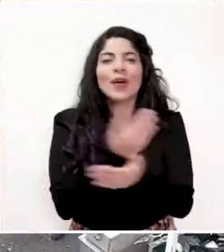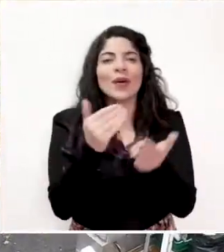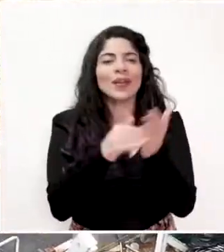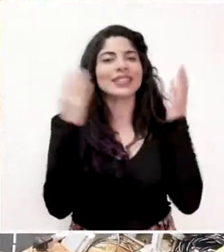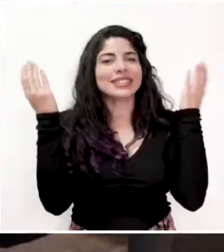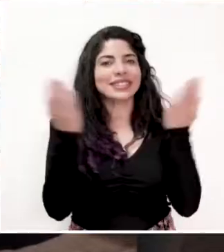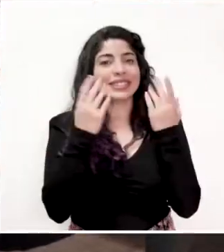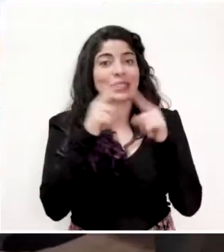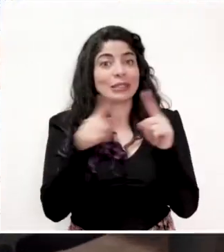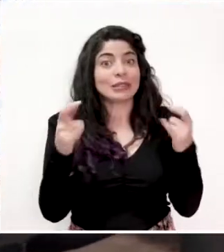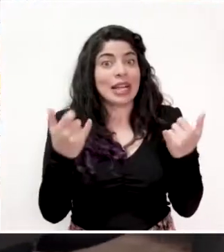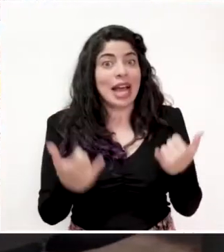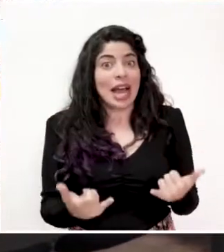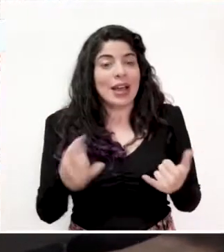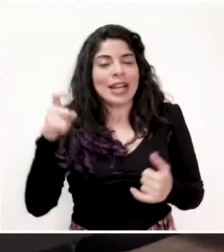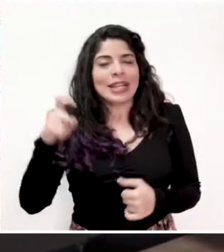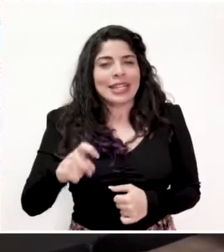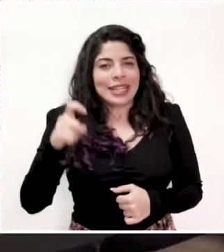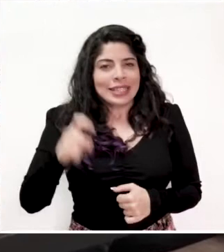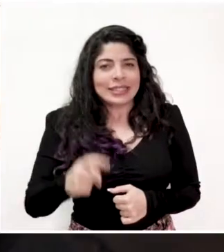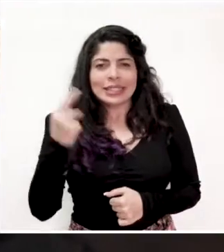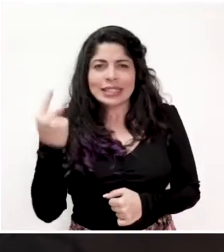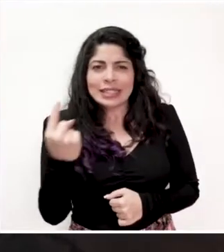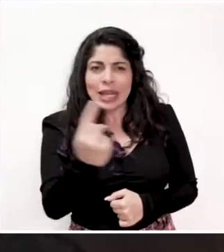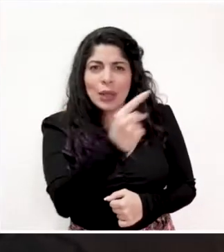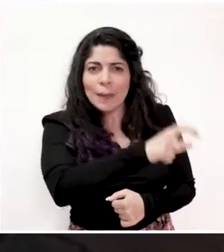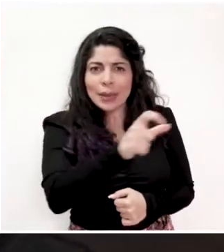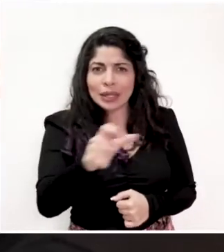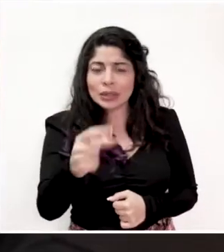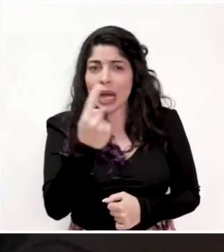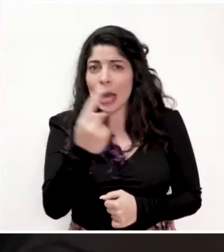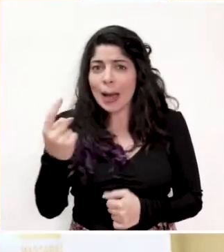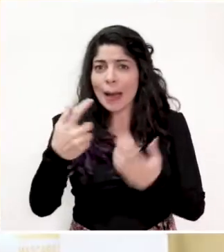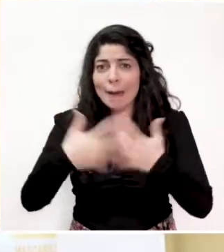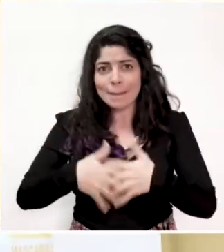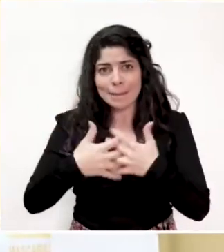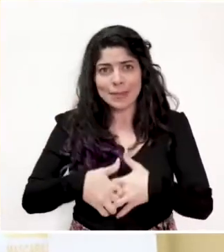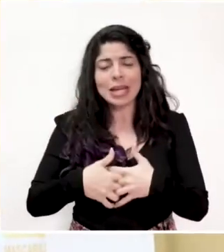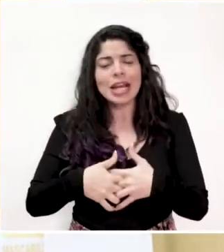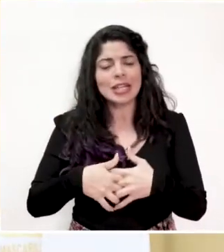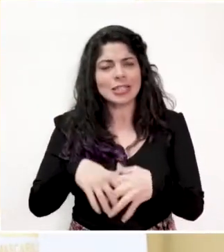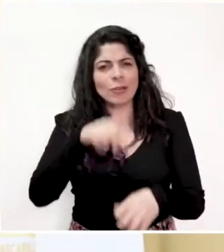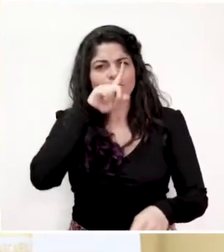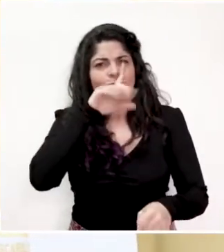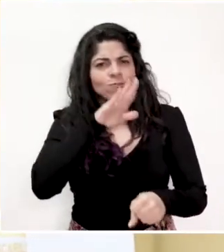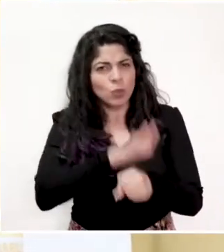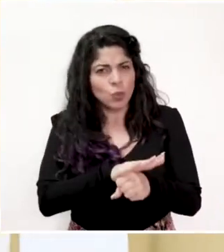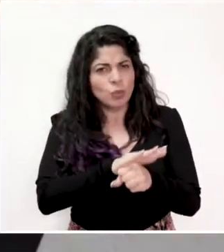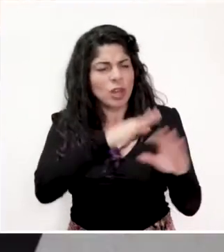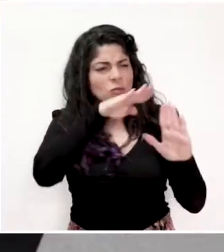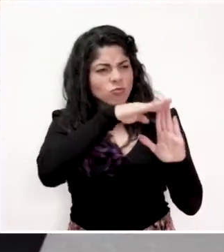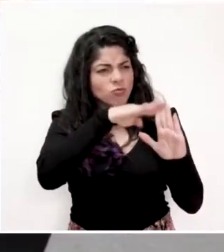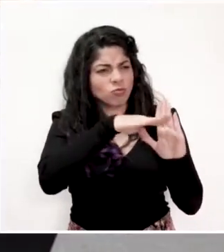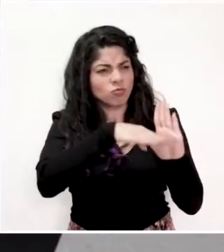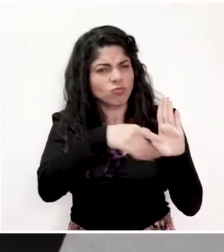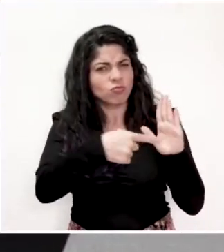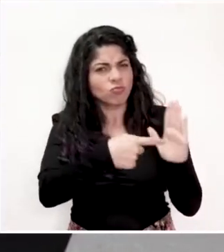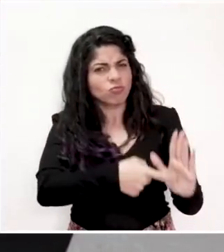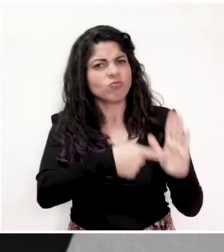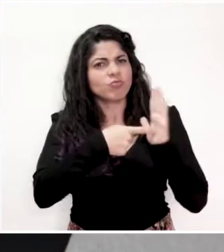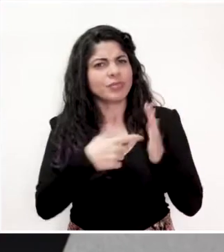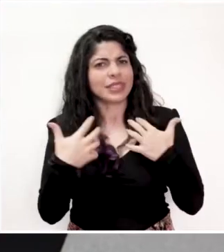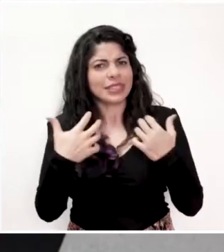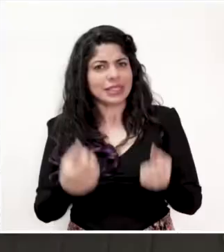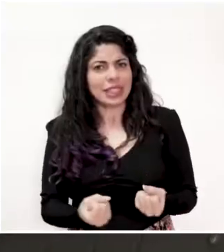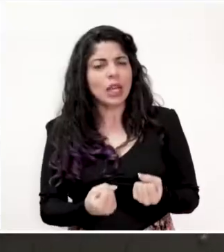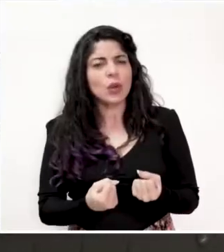abrazar y celebrar, pero ahora necesitamos que cada persona y empresa nos comprometamos a cumplir con los más altos